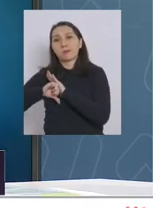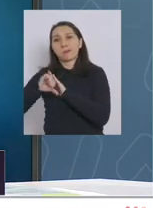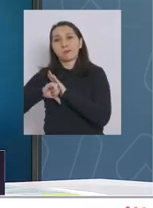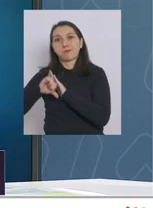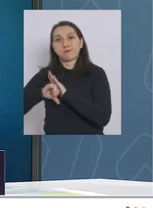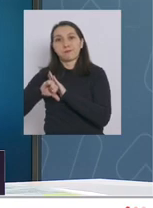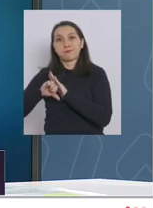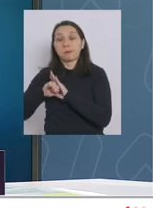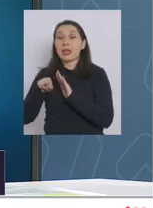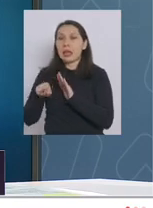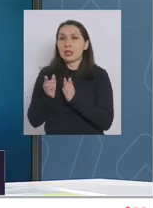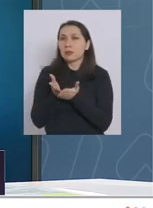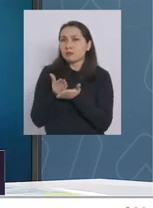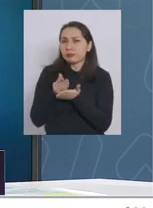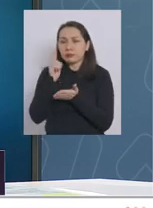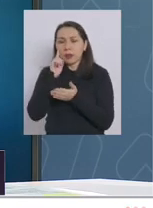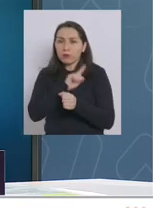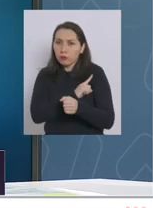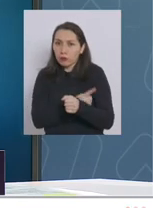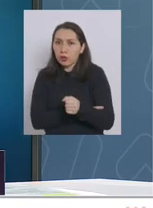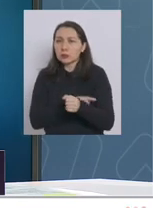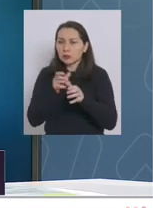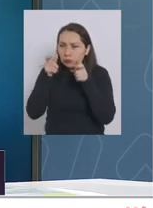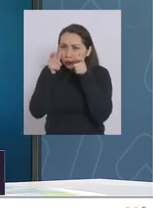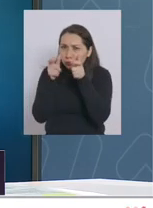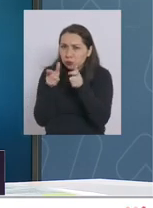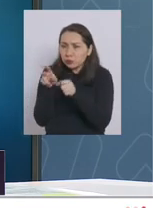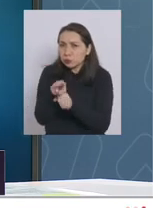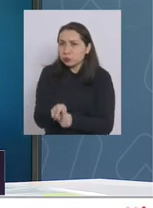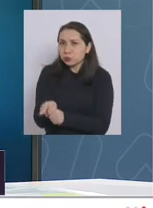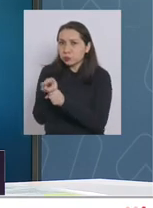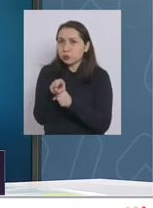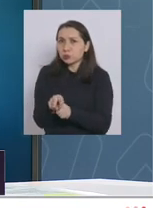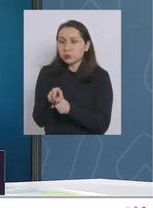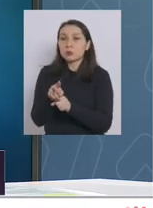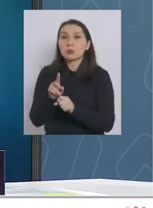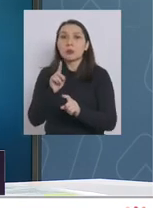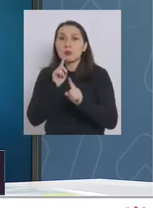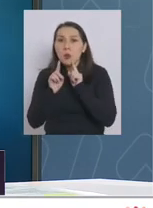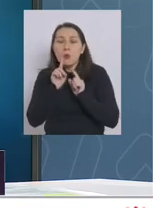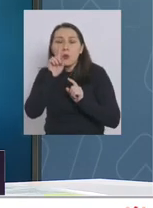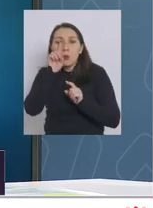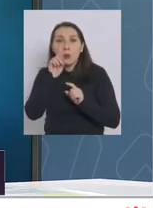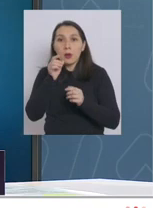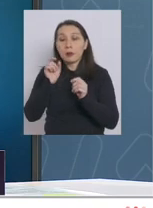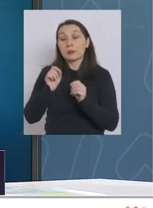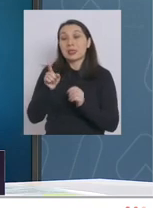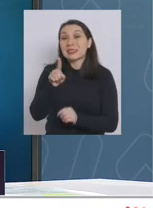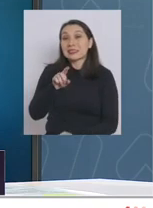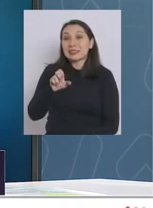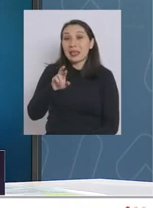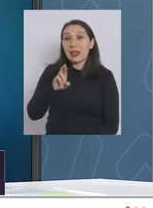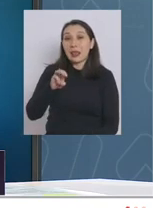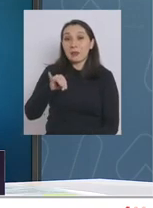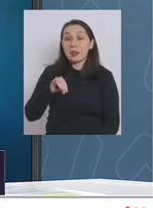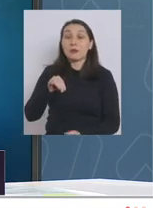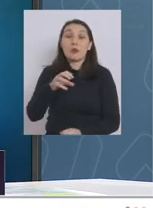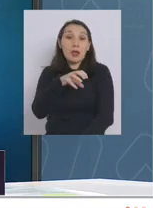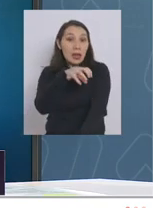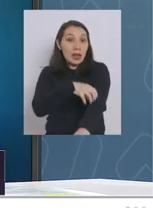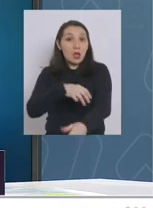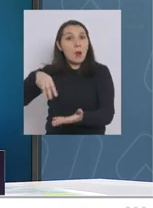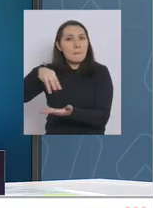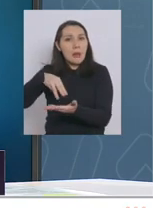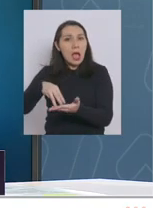Dentro de esta estrategia de fortalecimiento y intensificación de la vigilancia y testeo de viajeros, la Serenidad de Salud de la región del Maule